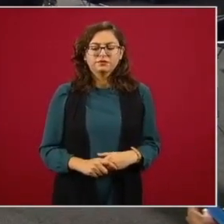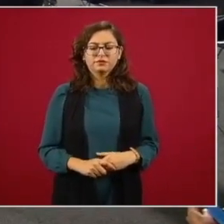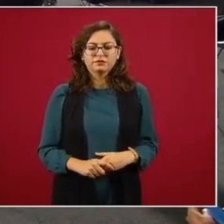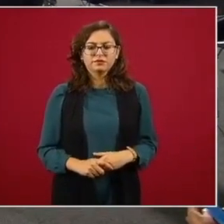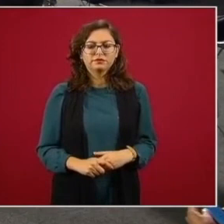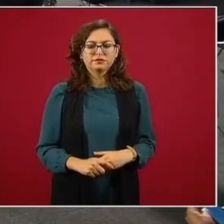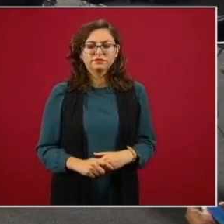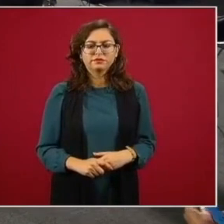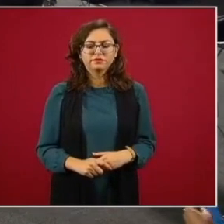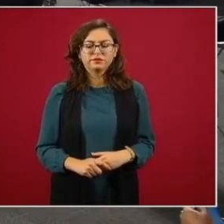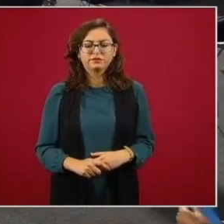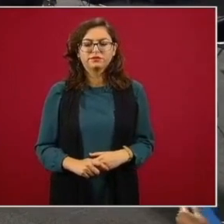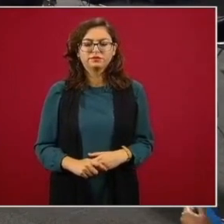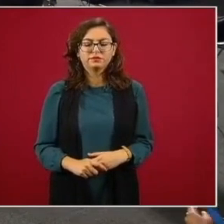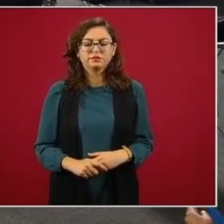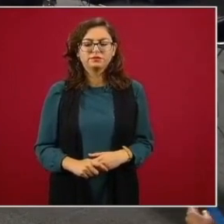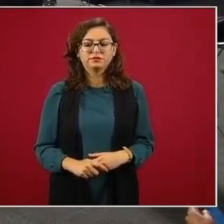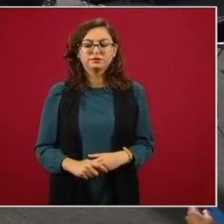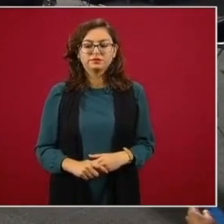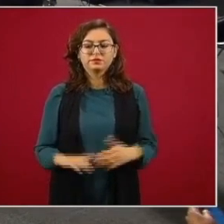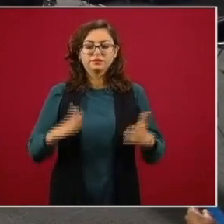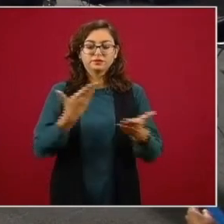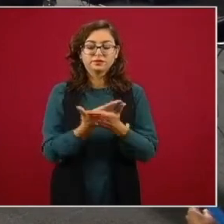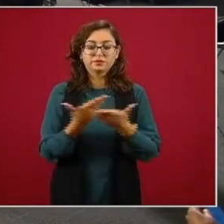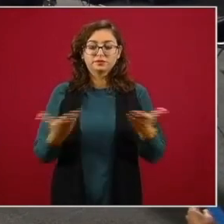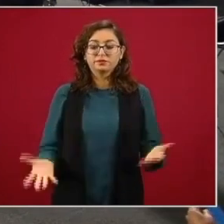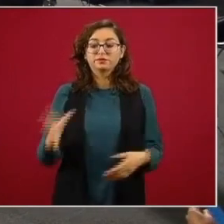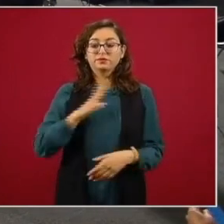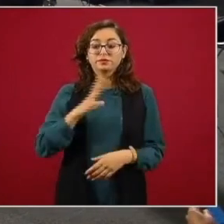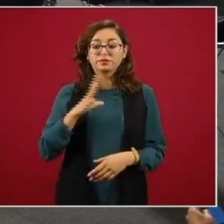ahora tenemos diez mil